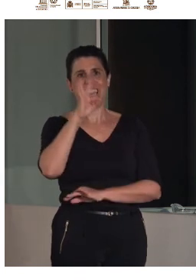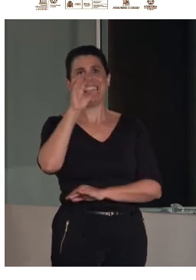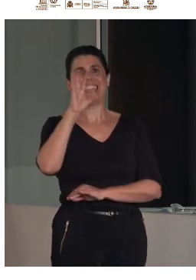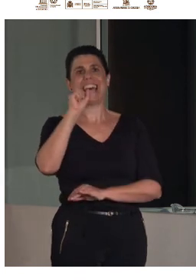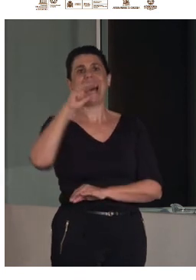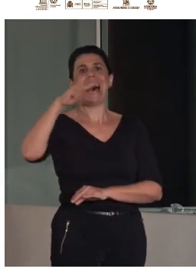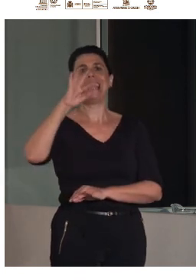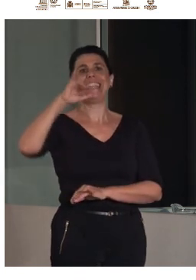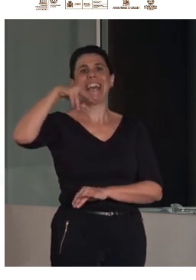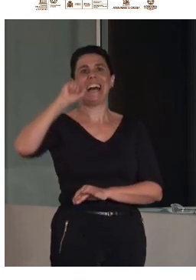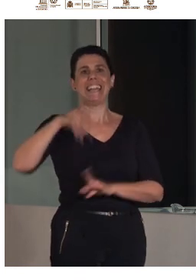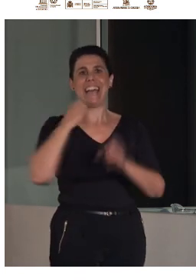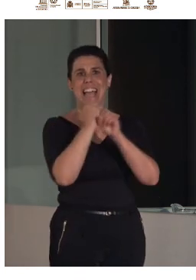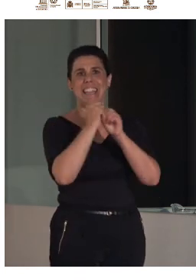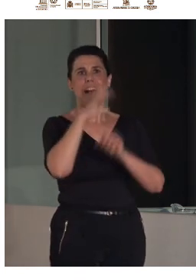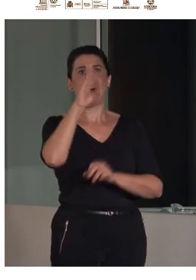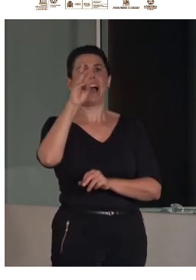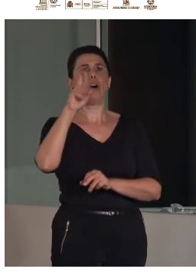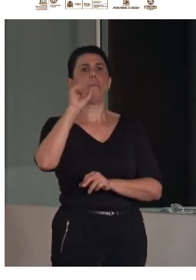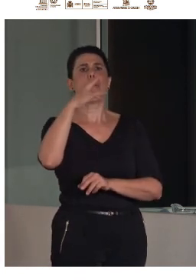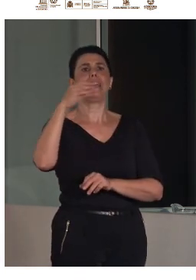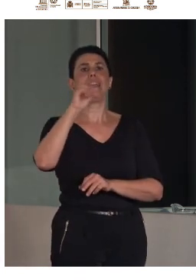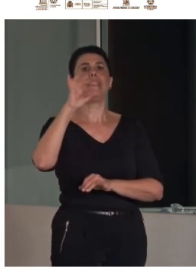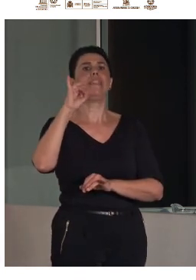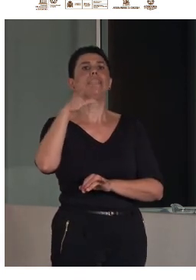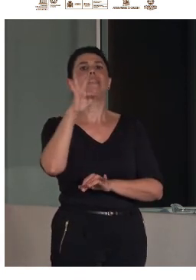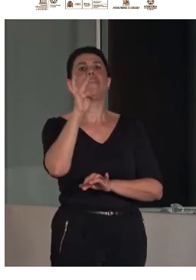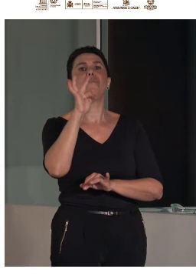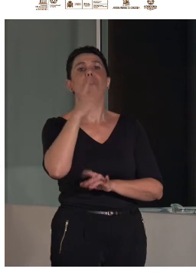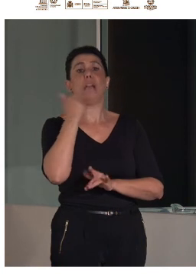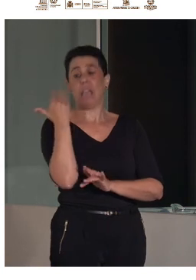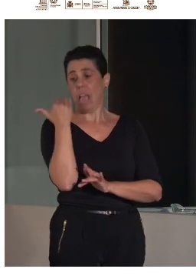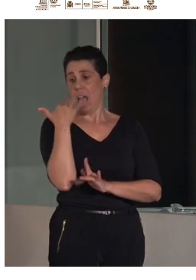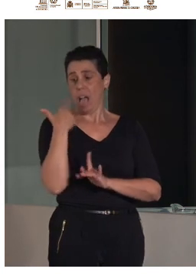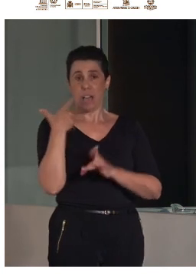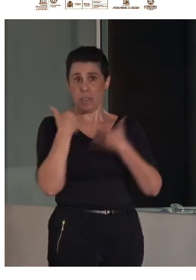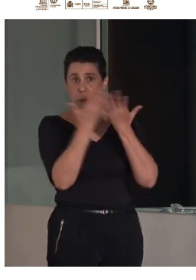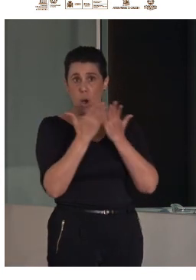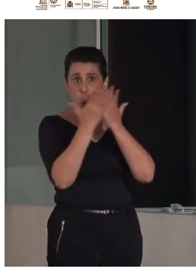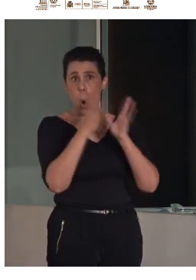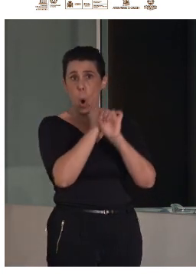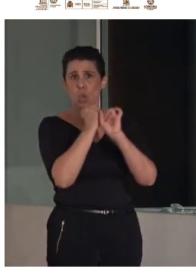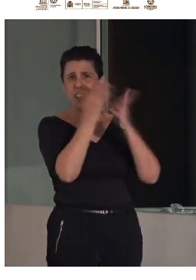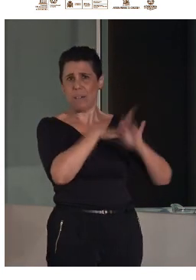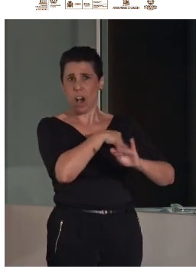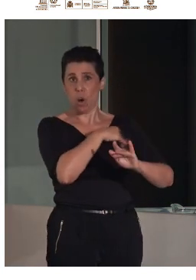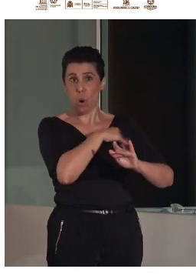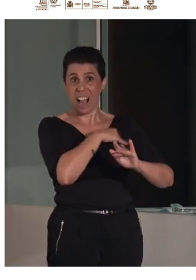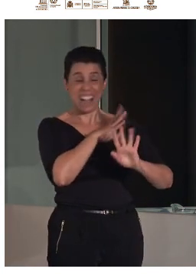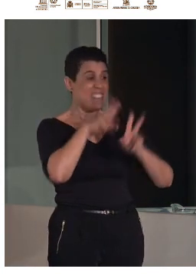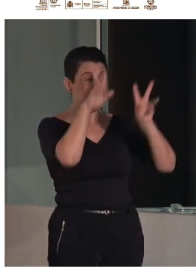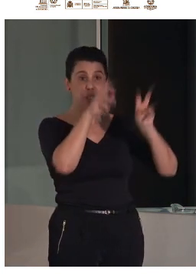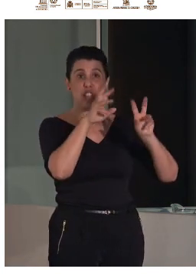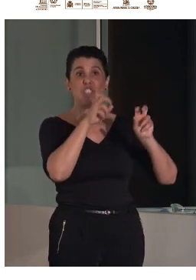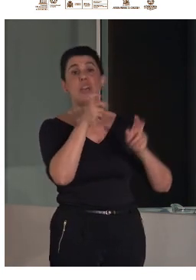y hace unos años hice un trabajo académico sobre la accesibilidad de los dispositivos móviles que se utilizan en los